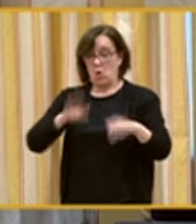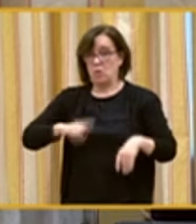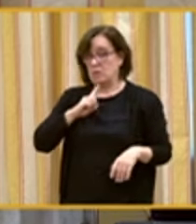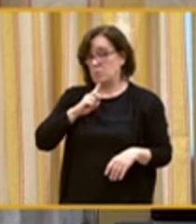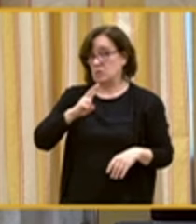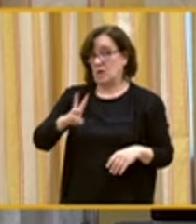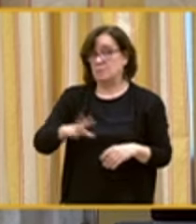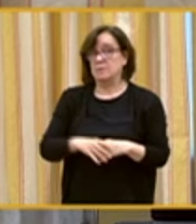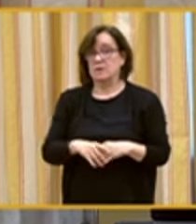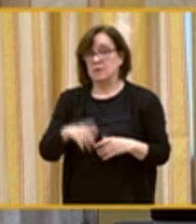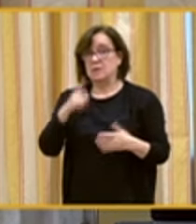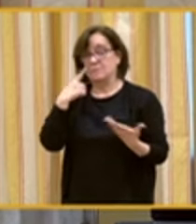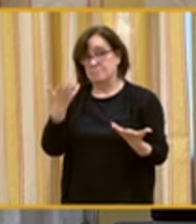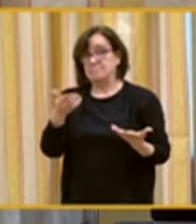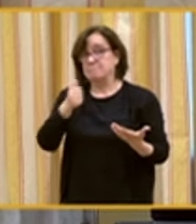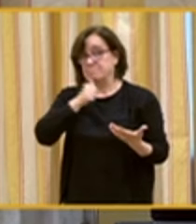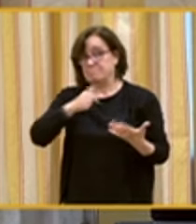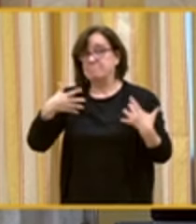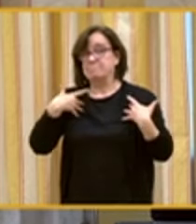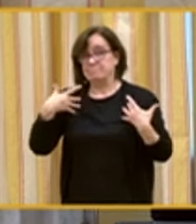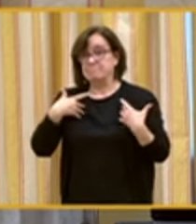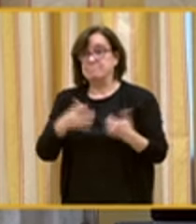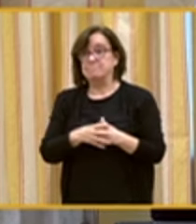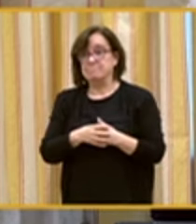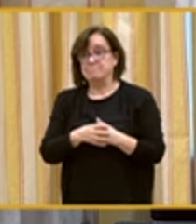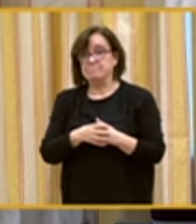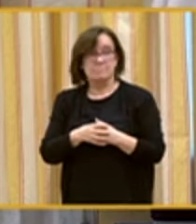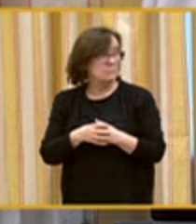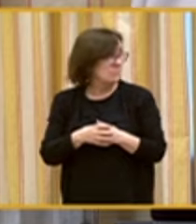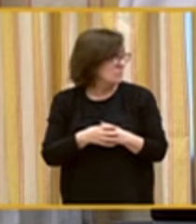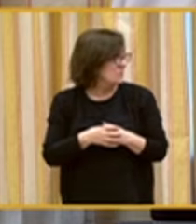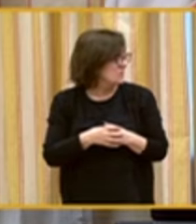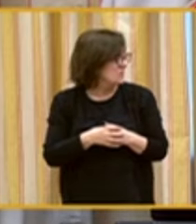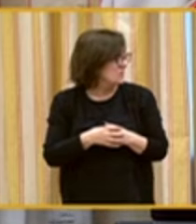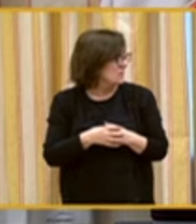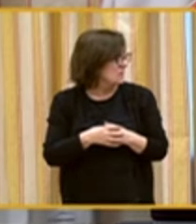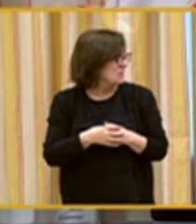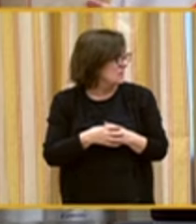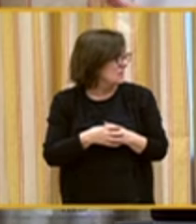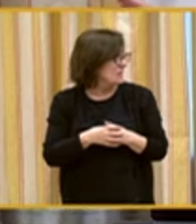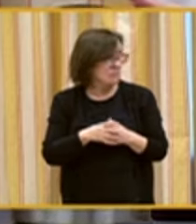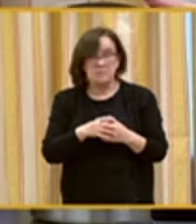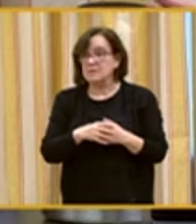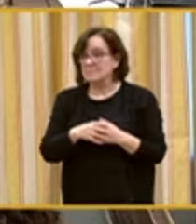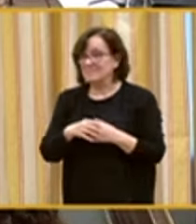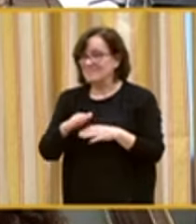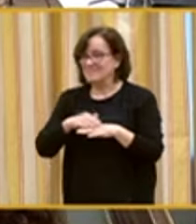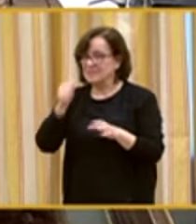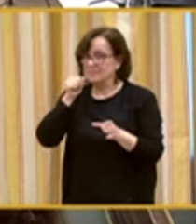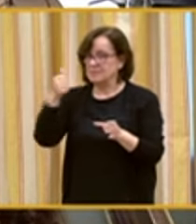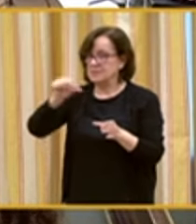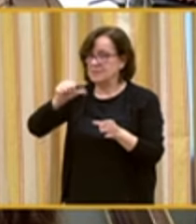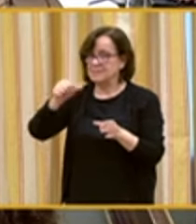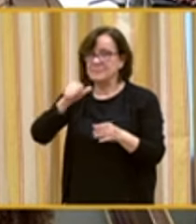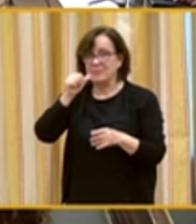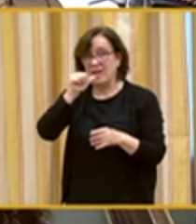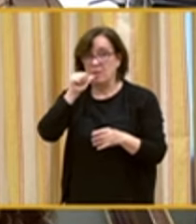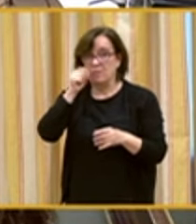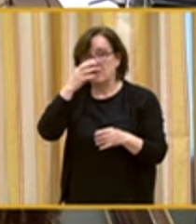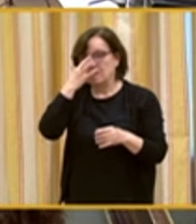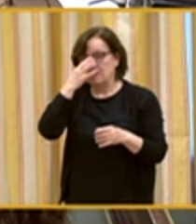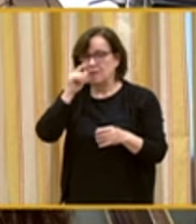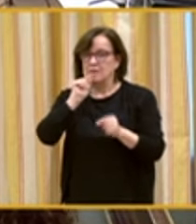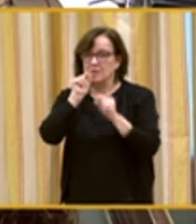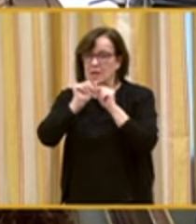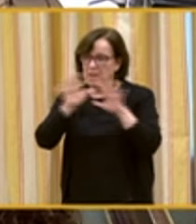años hemos padecido con especial crudeza la